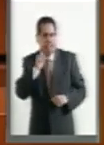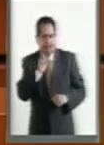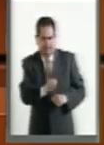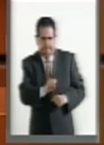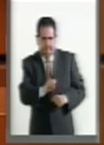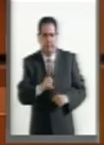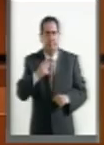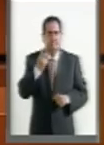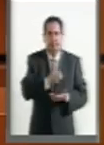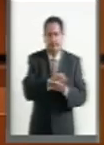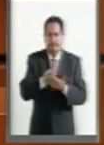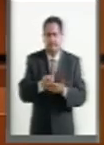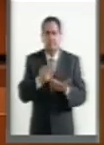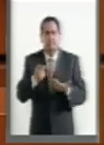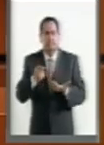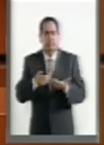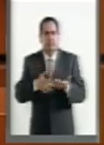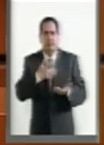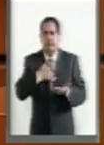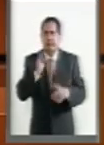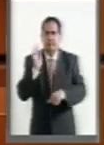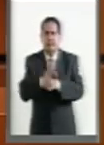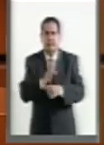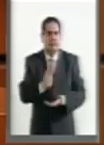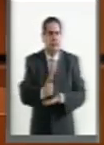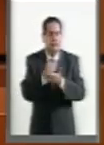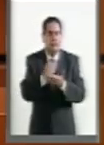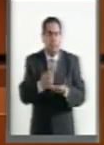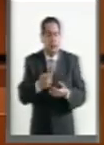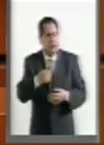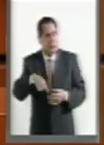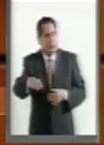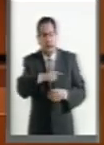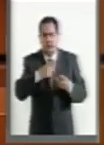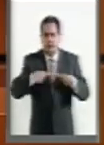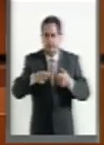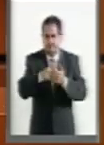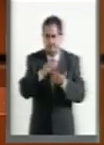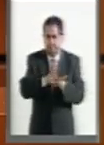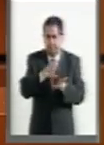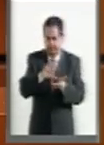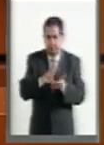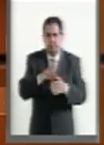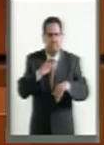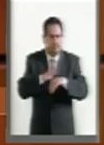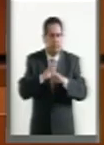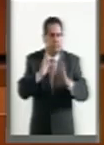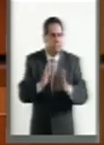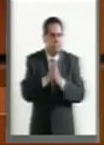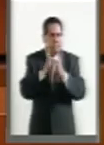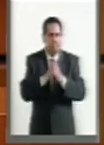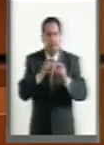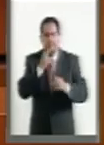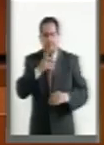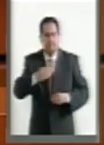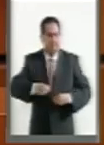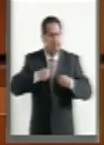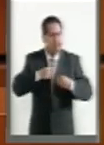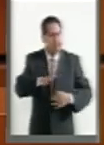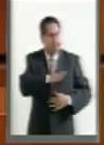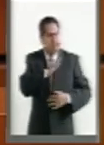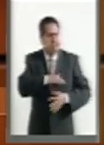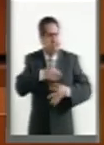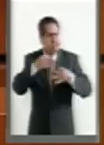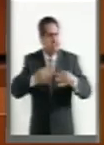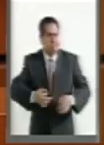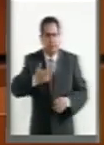que sin duda alguna van a garantizar a las personas con discapacidad una mejor calidad de vida, brindando